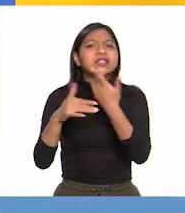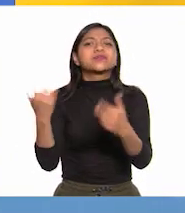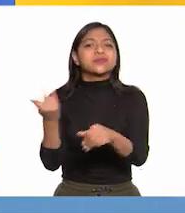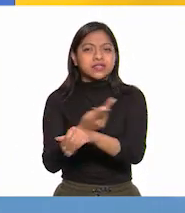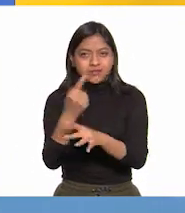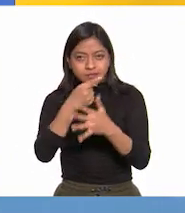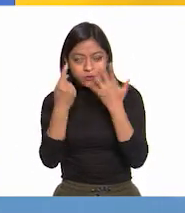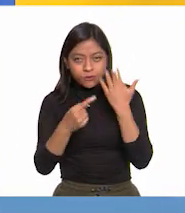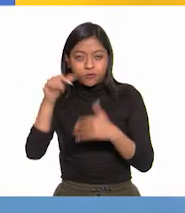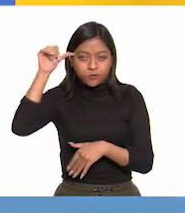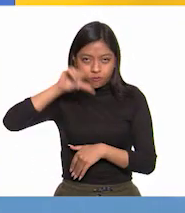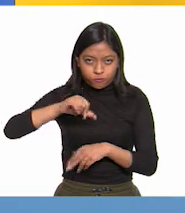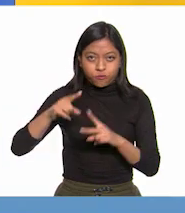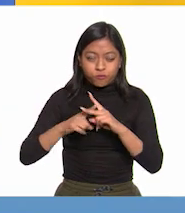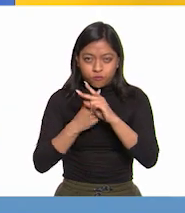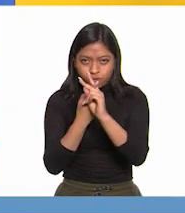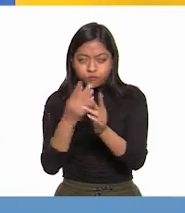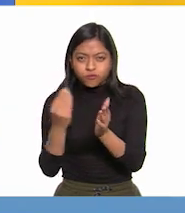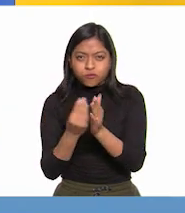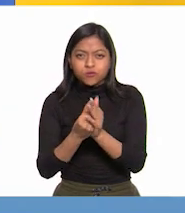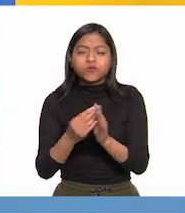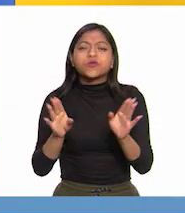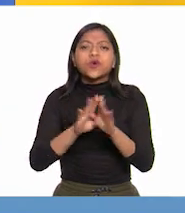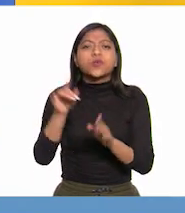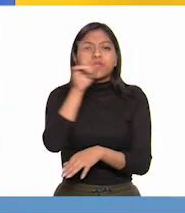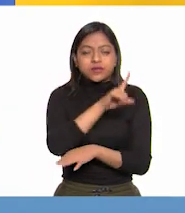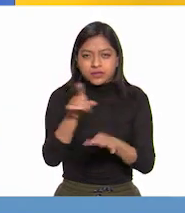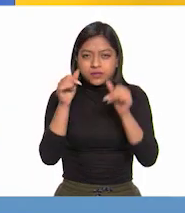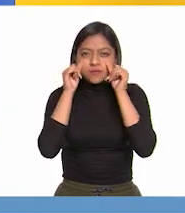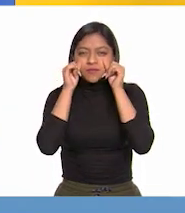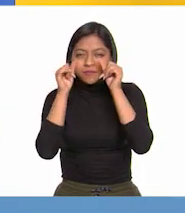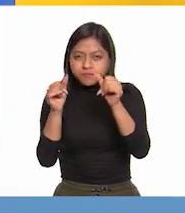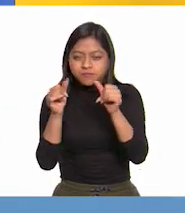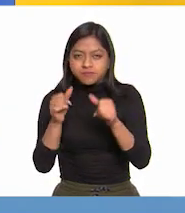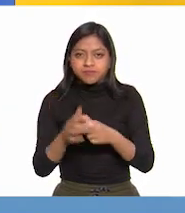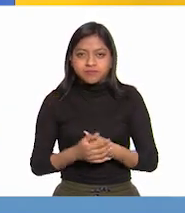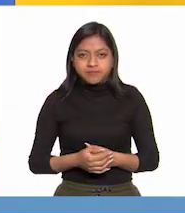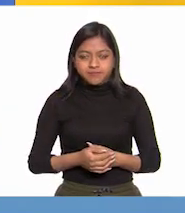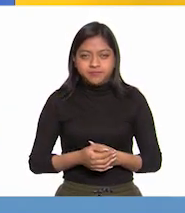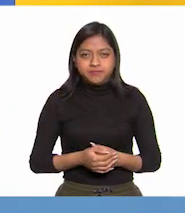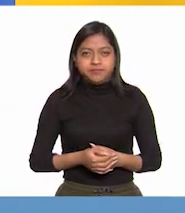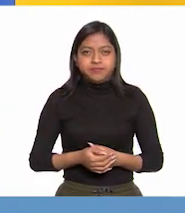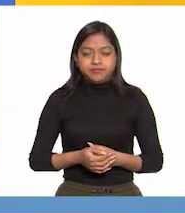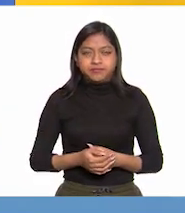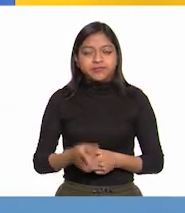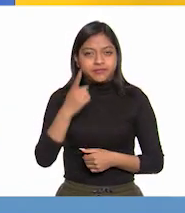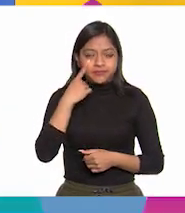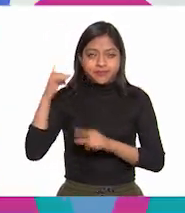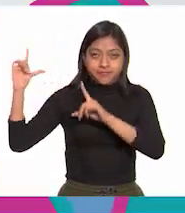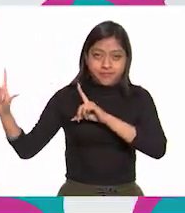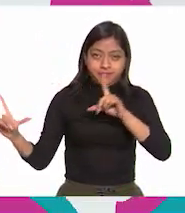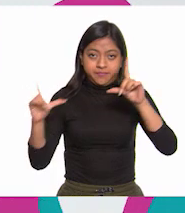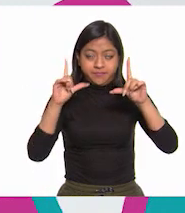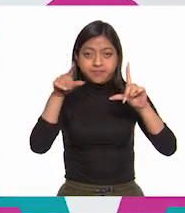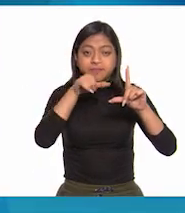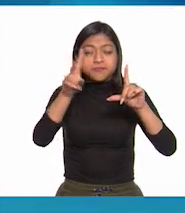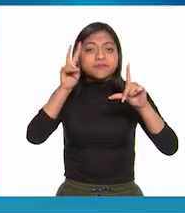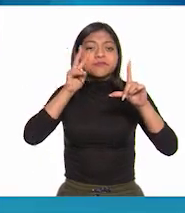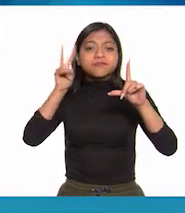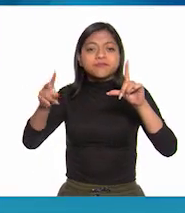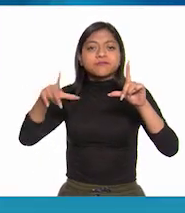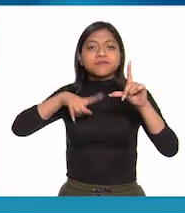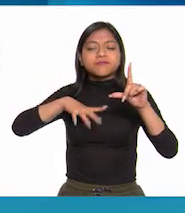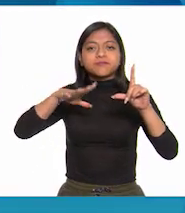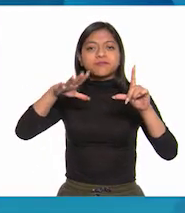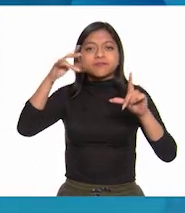comenzar esta clase haciendo un ejercicio de observación. ¿Te parece? Vamos a ver. En pantalla estamos viendo una